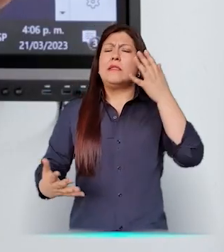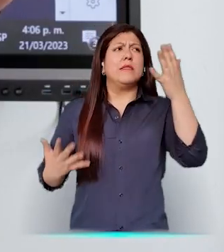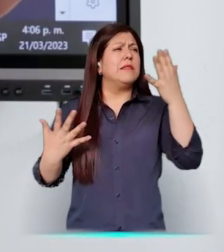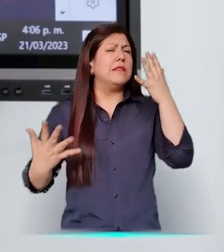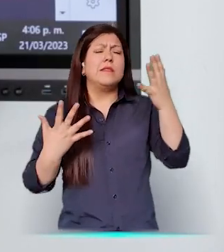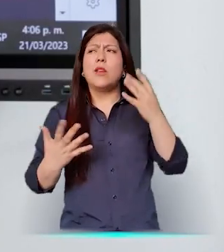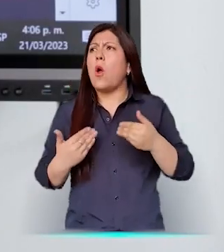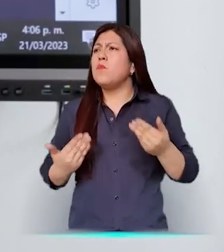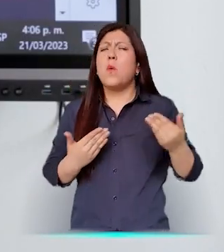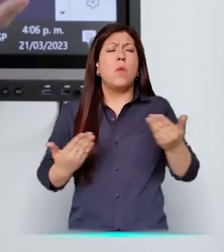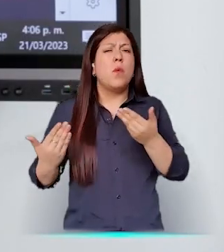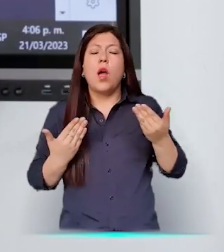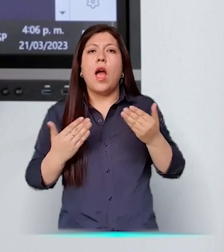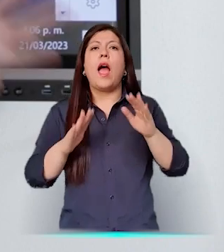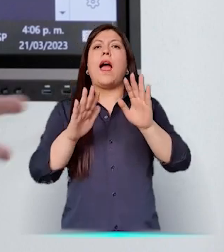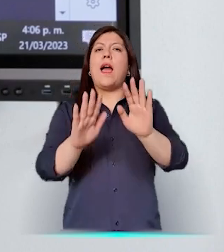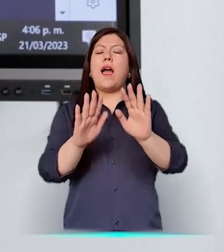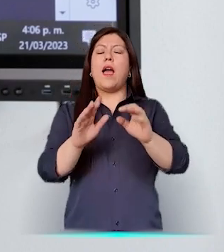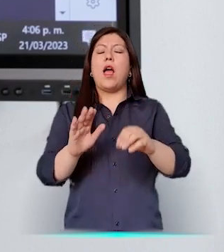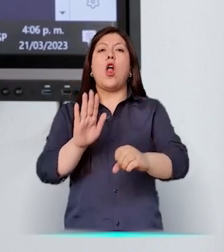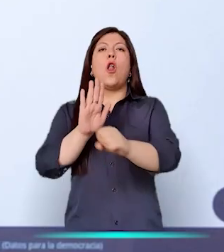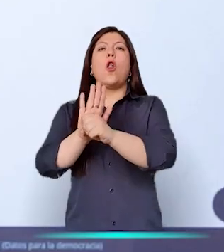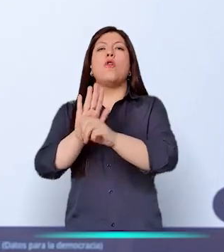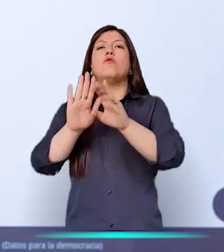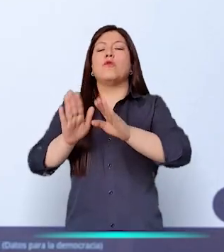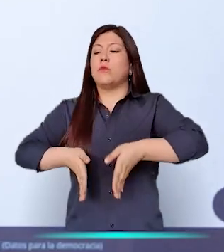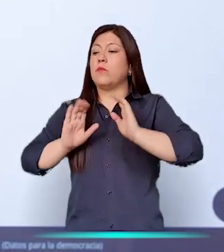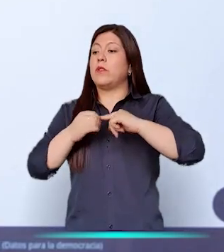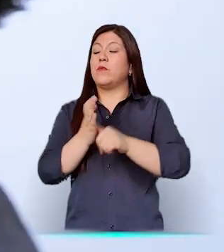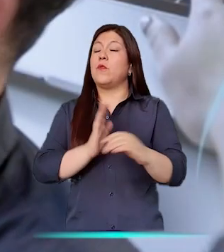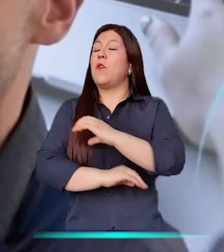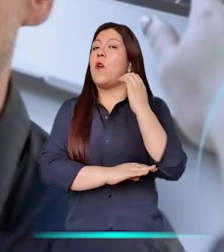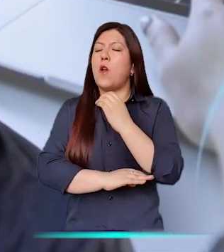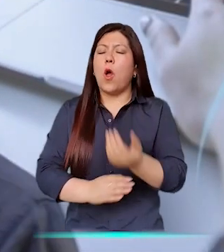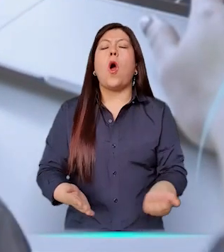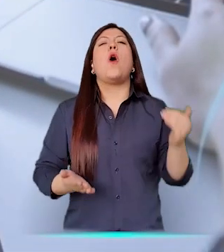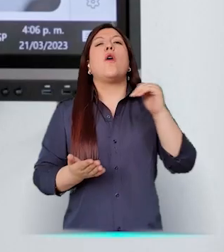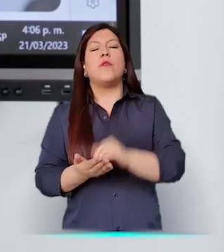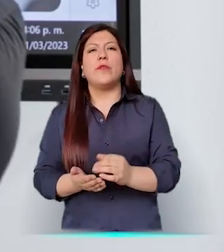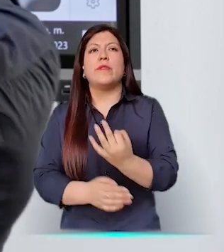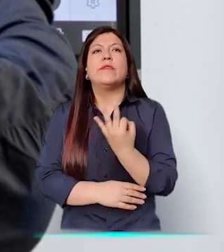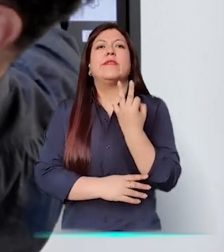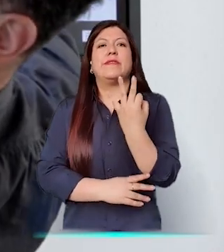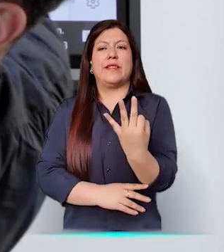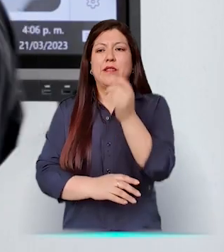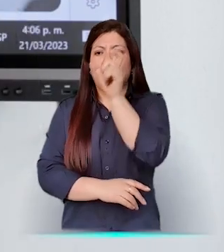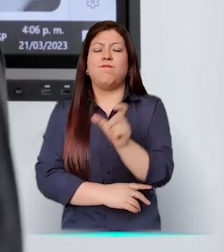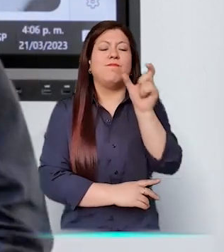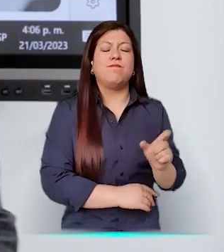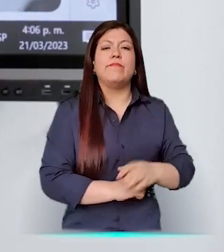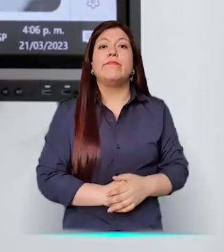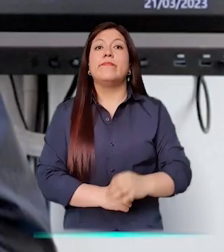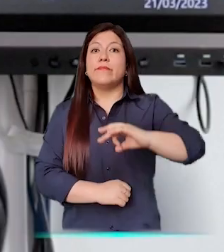momento que usted se pierda, se refunda, se embolate, no sabe dónde está, vaya al logo de la Registraduría Nacional del Estado Civil y vuelve al tríptico.